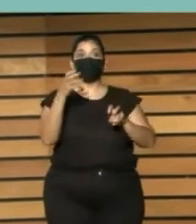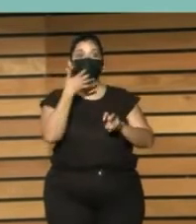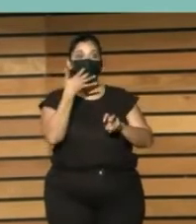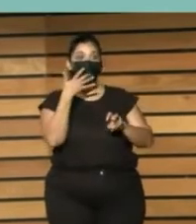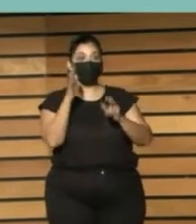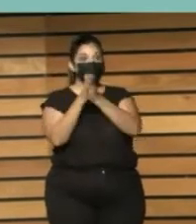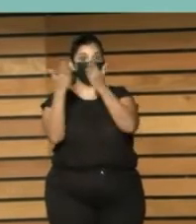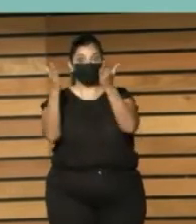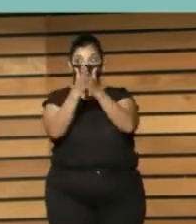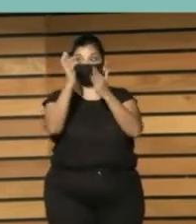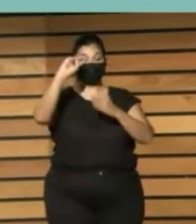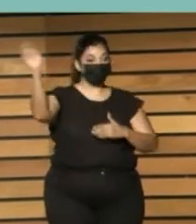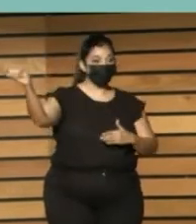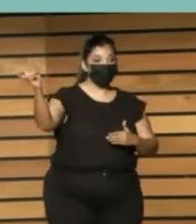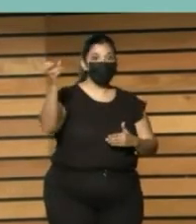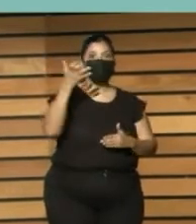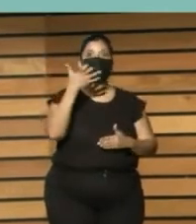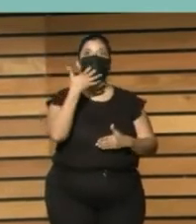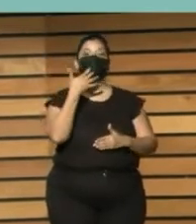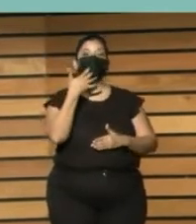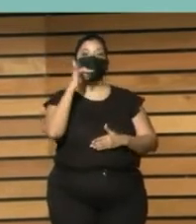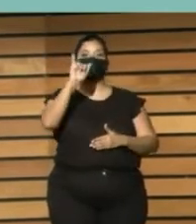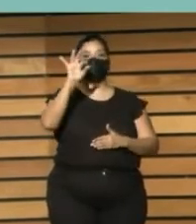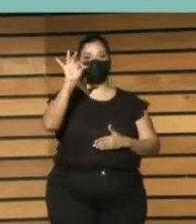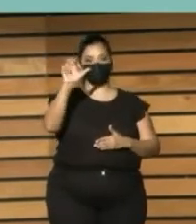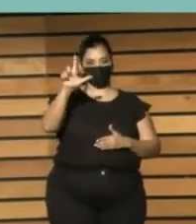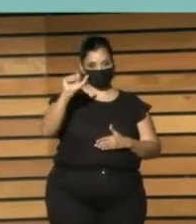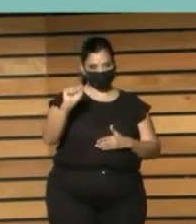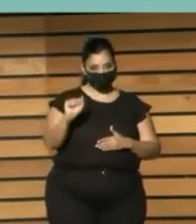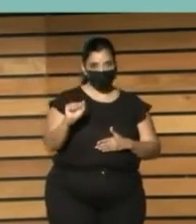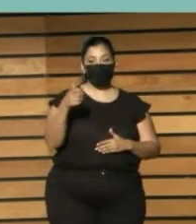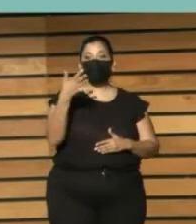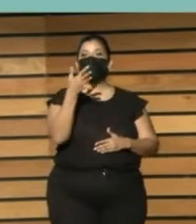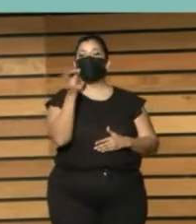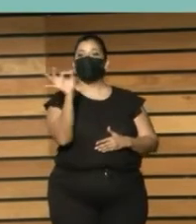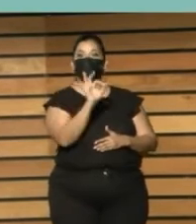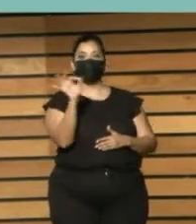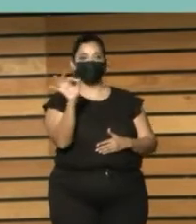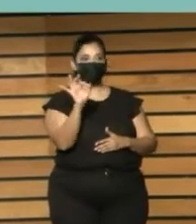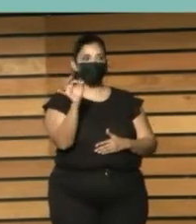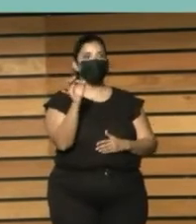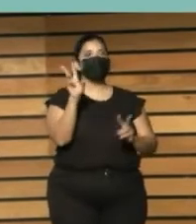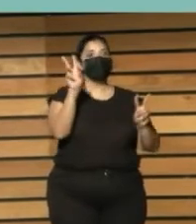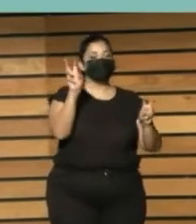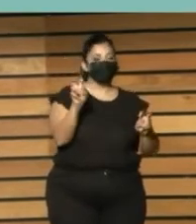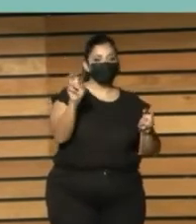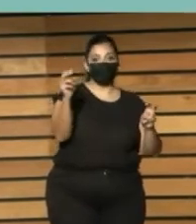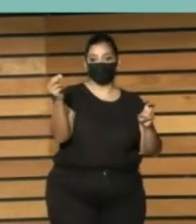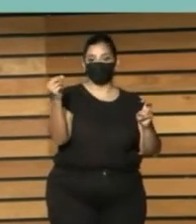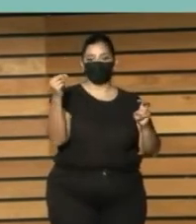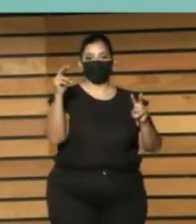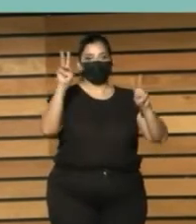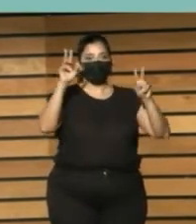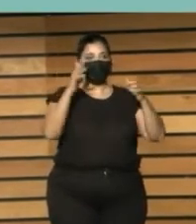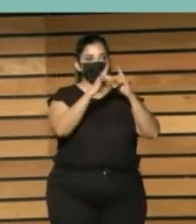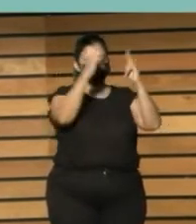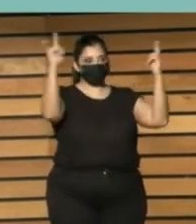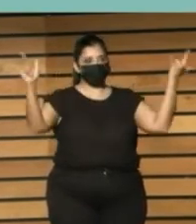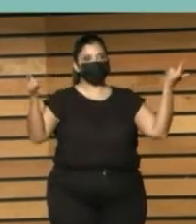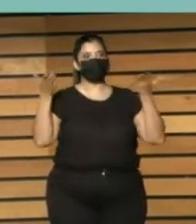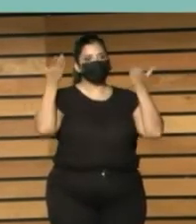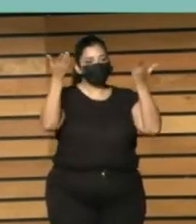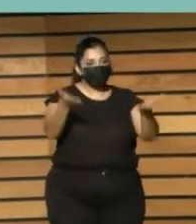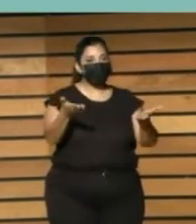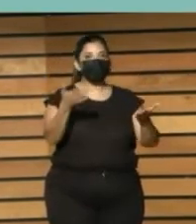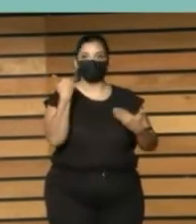94, que está actualmente en revisión para incluir, entre otras cosas, esta visión del desarrollo sostenible, ya